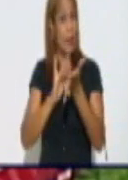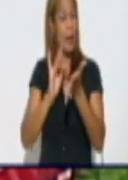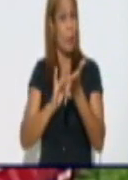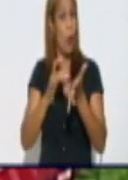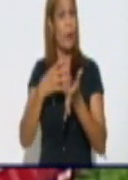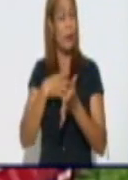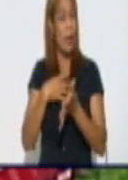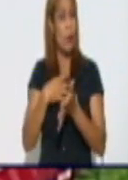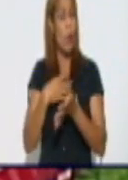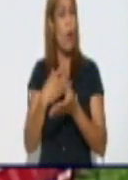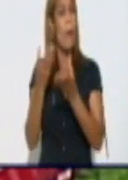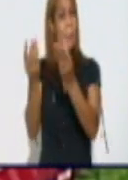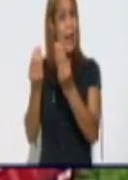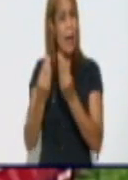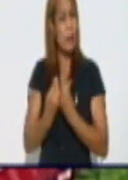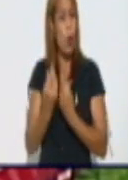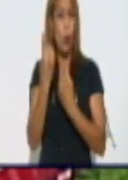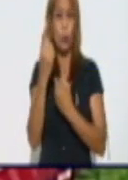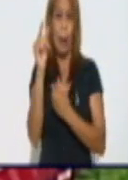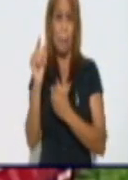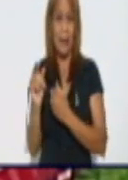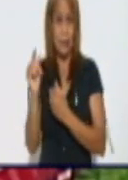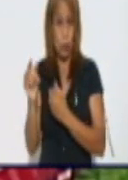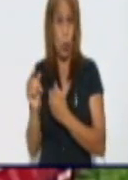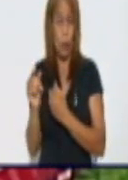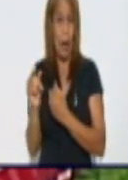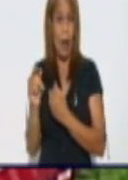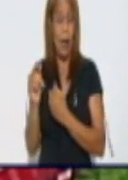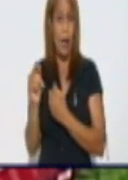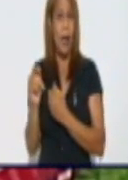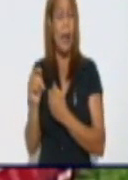televidente del panel informativo.